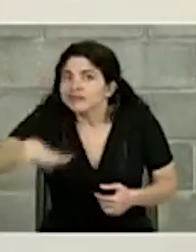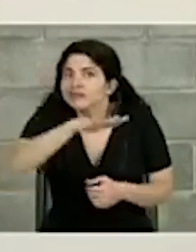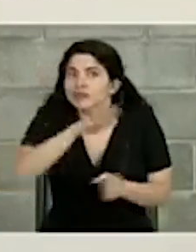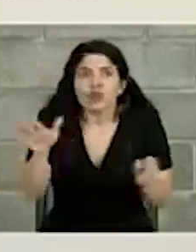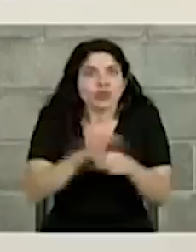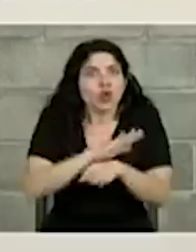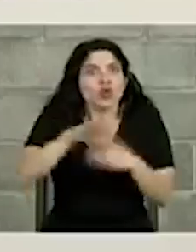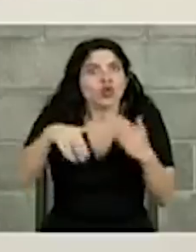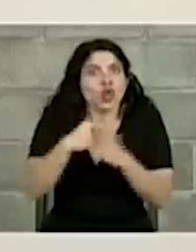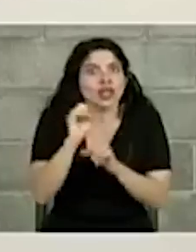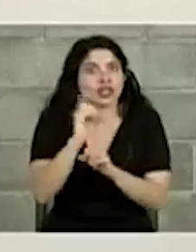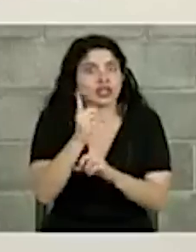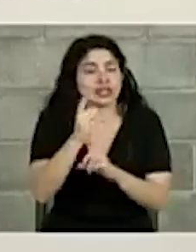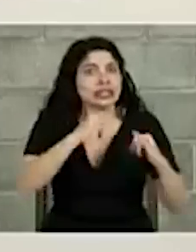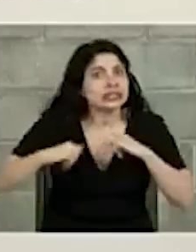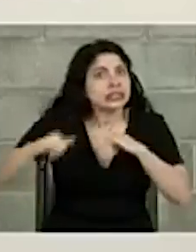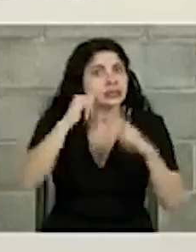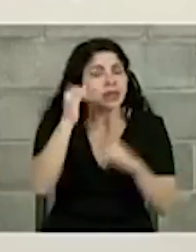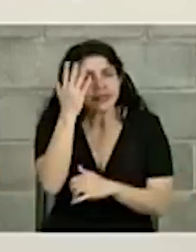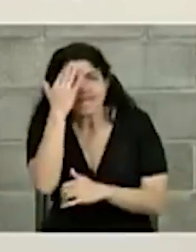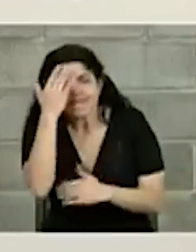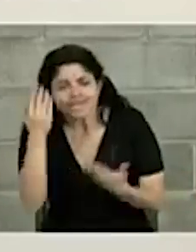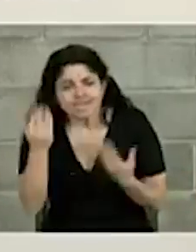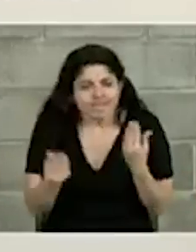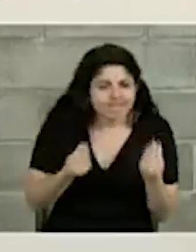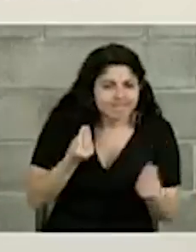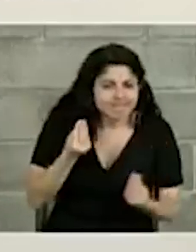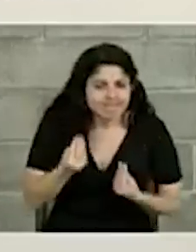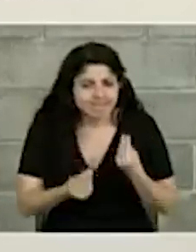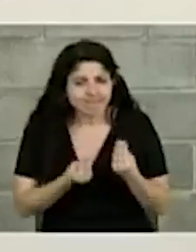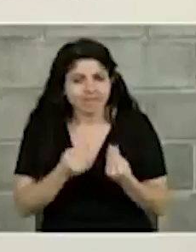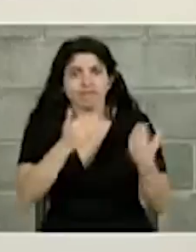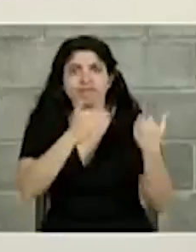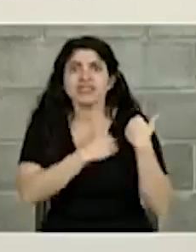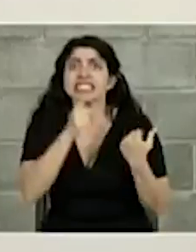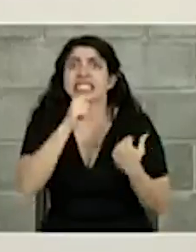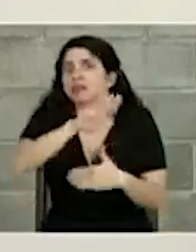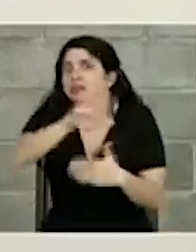ese es nuestro dilema de todas y todos